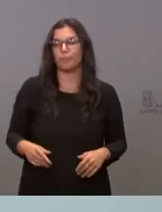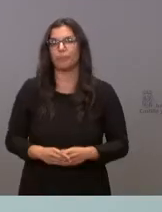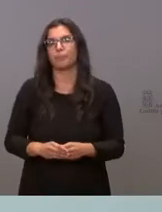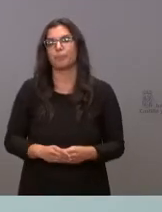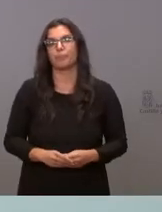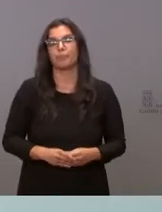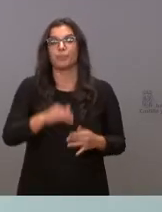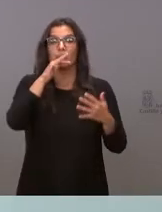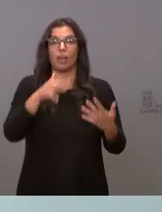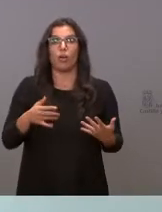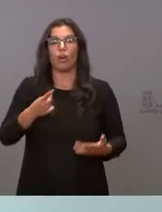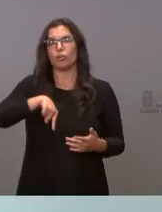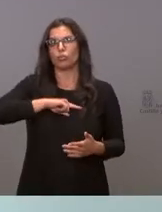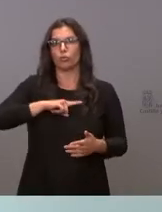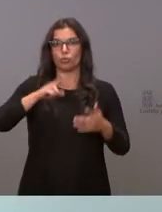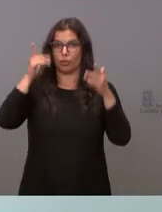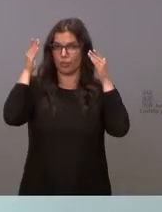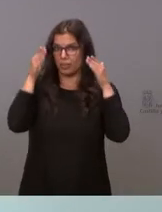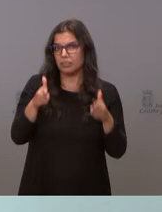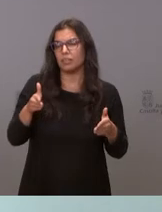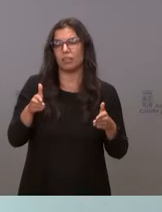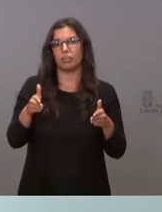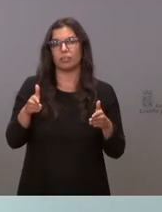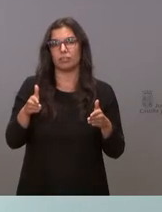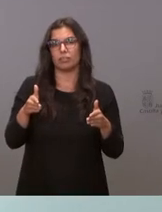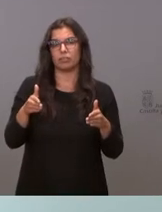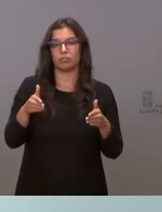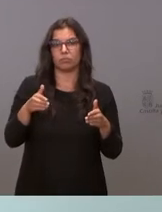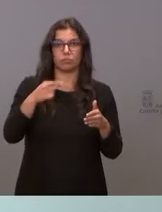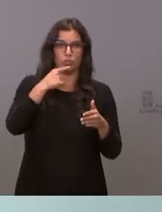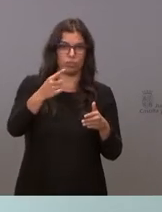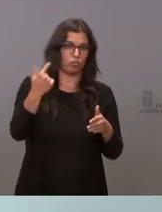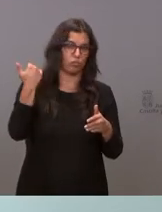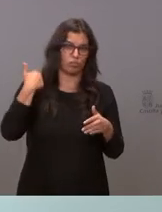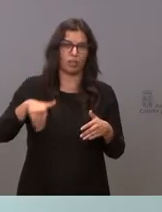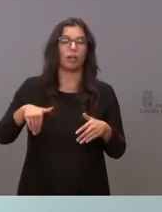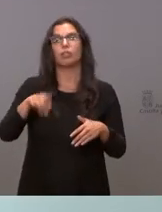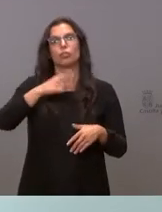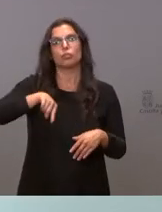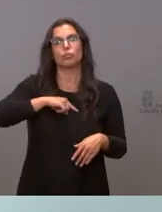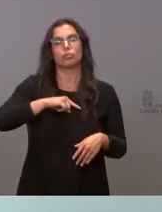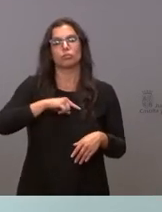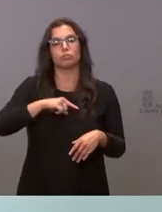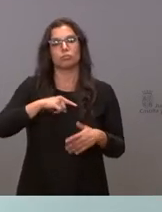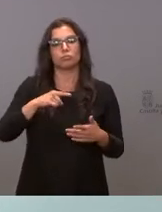estos momentos estamos centrados ahora, y ya lo he dicho en mi intervención, en retomar